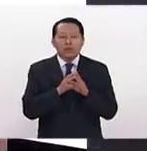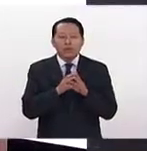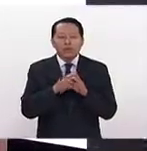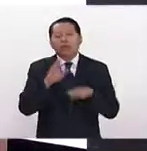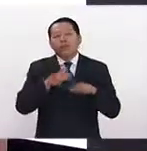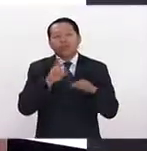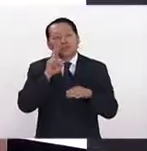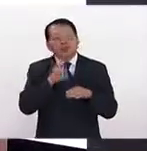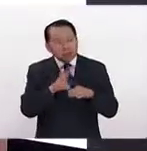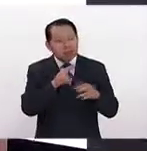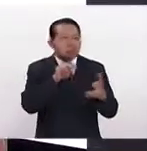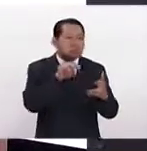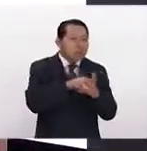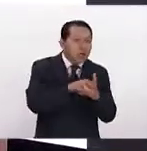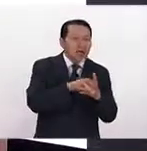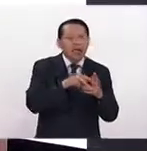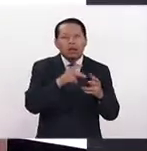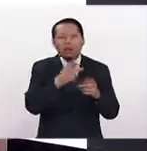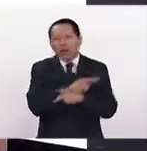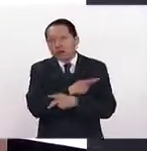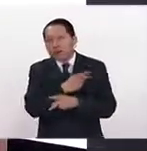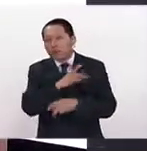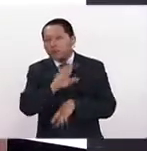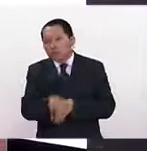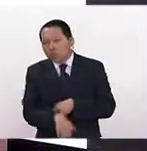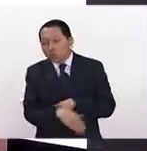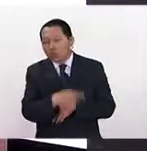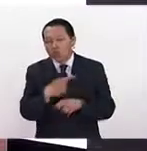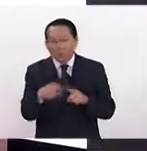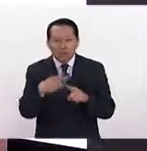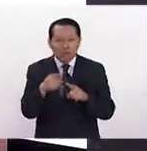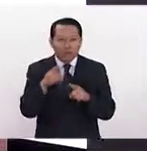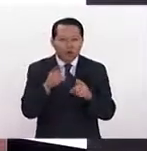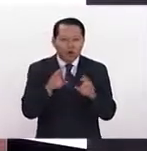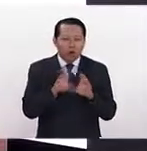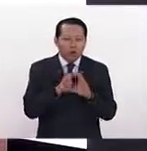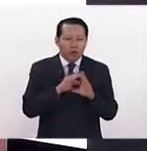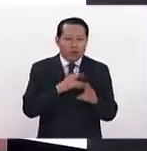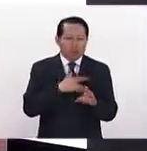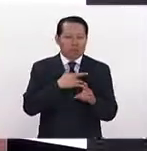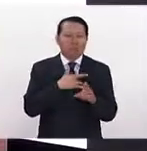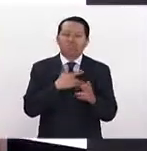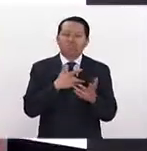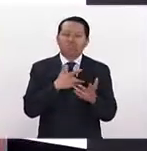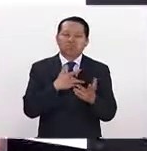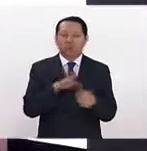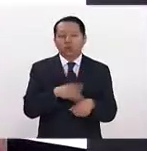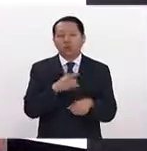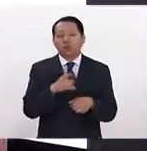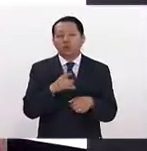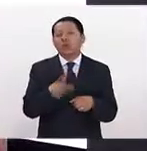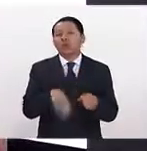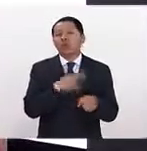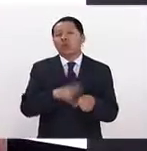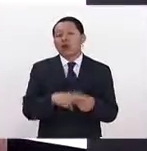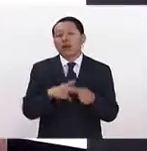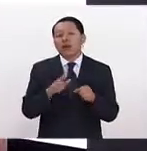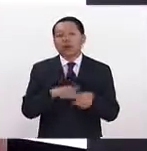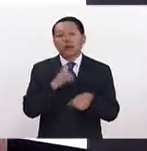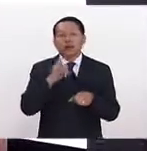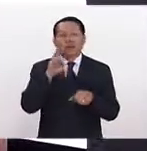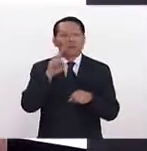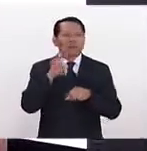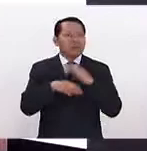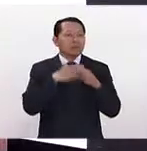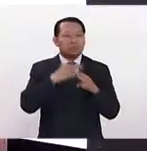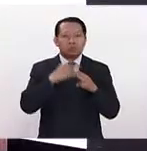mataron, que de repente esto, que de repente otro, pues empiezas a perder esta sensibilidad. Es una coraza natural que tú haces, porque estás viendo un mundo tan